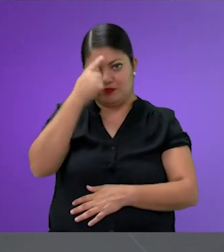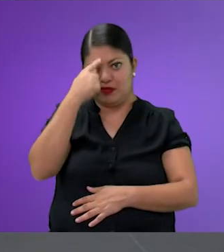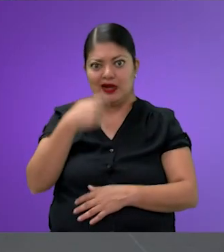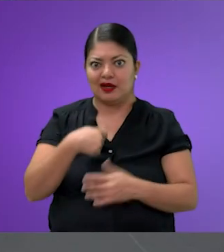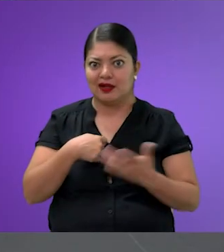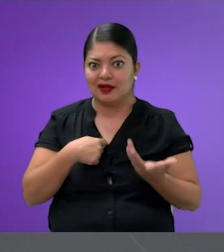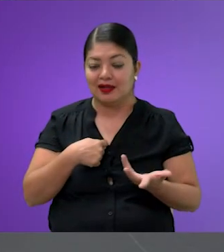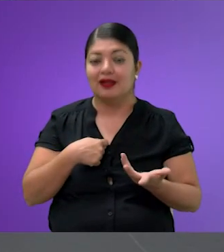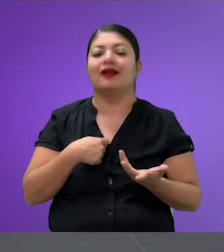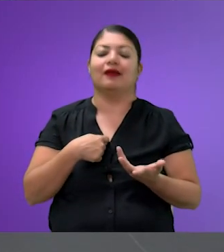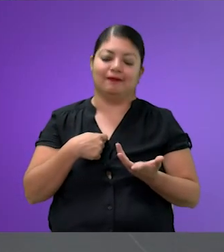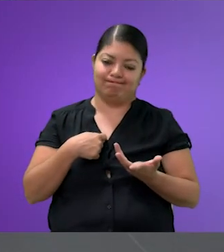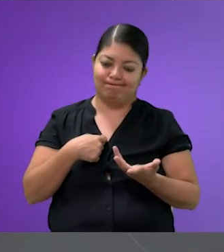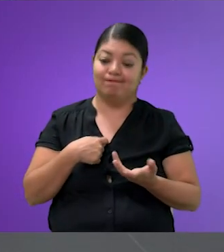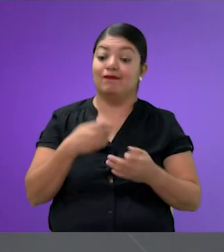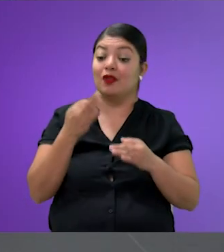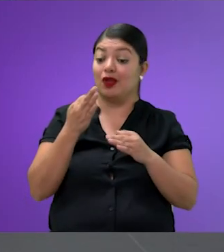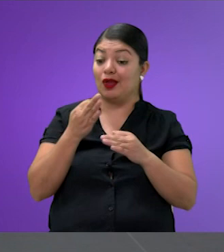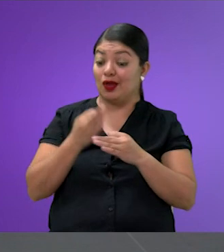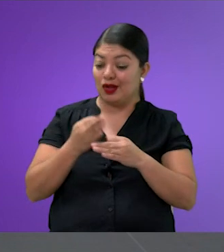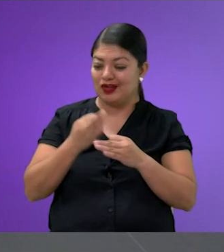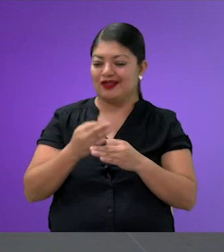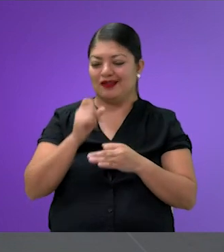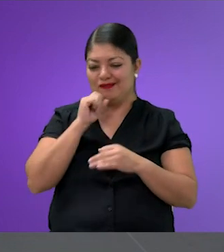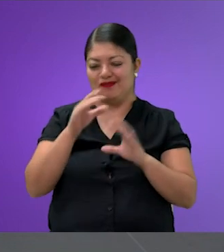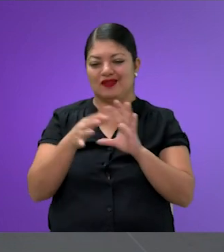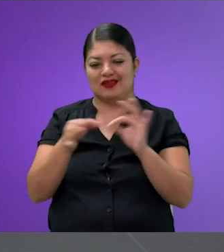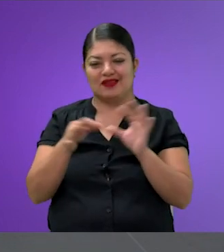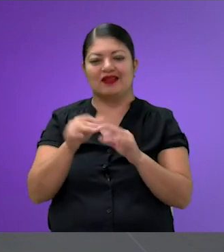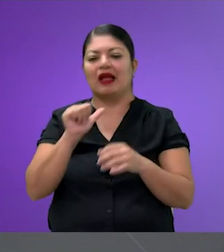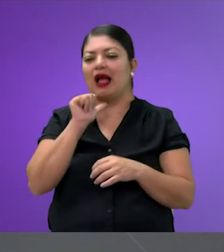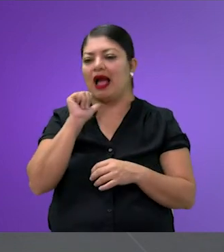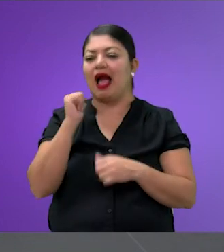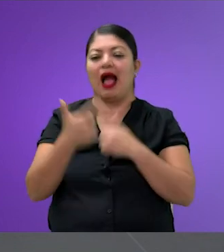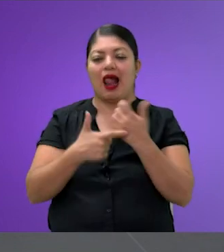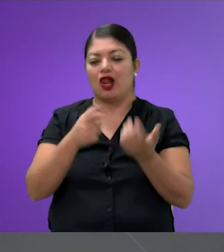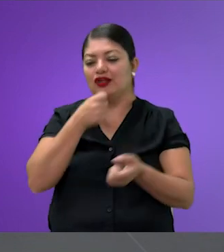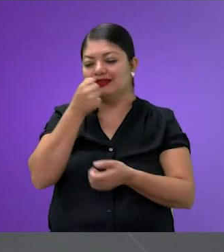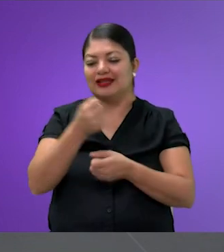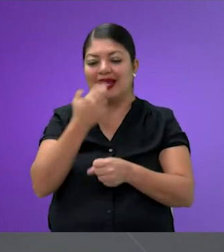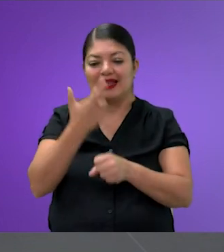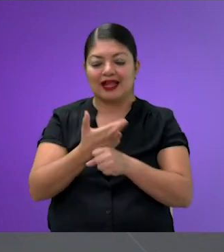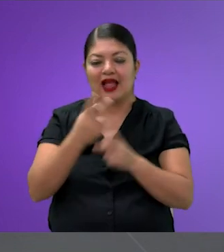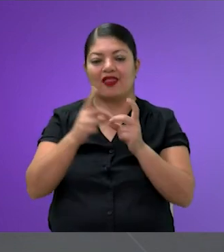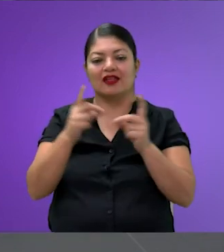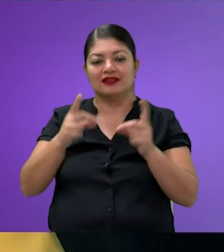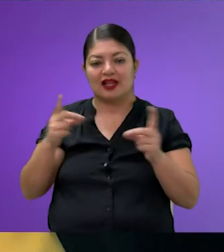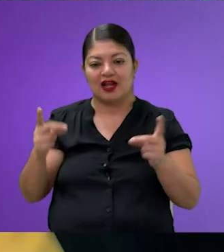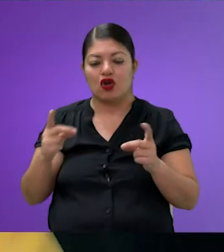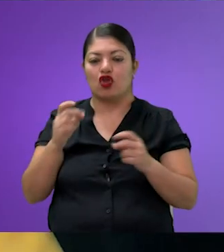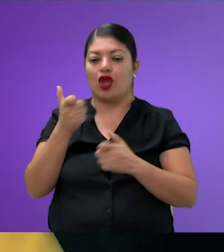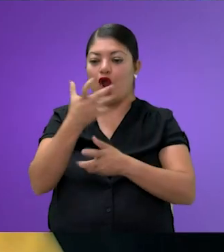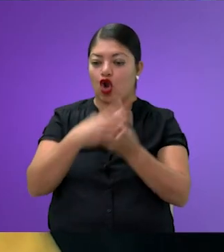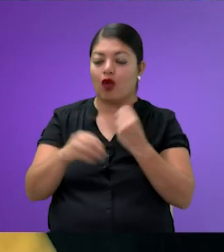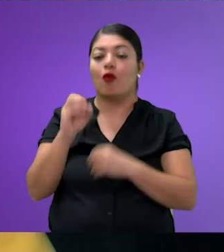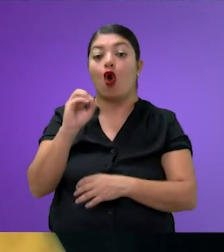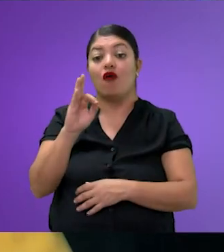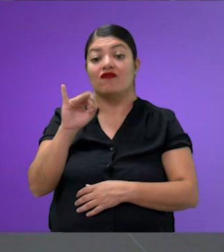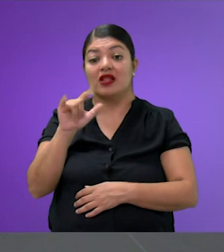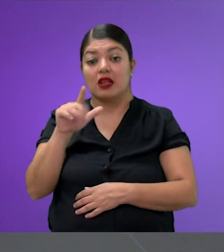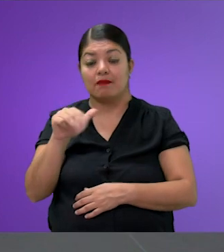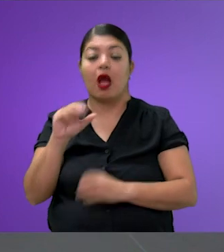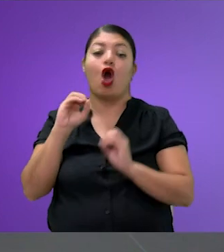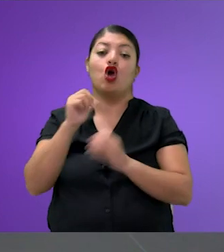pues mira, sabes que en esta área de la Secretaría de Desarrollo Económico o en Filma mismo o en Ciudad Creativa Digital